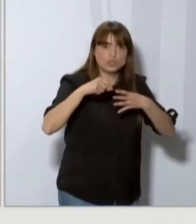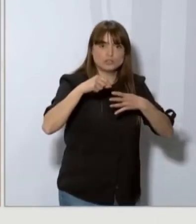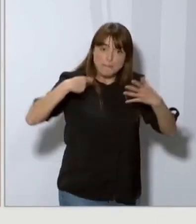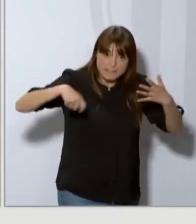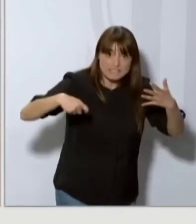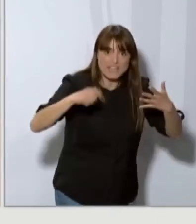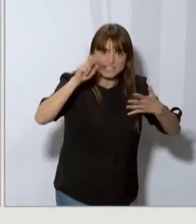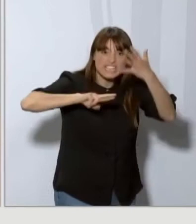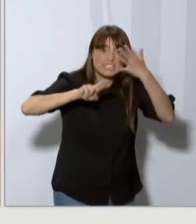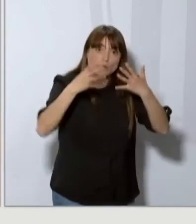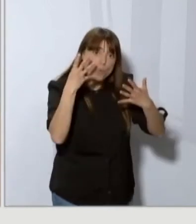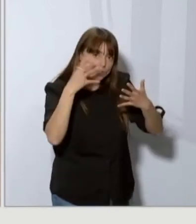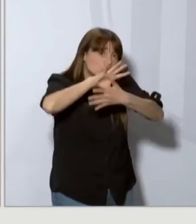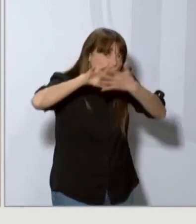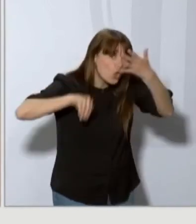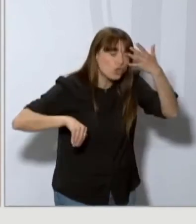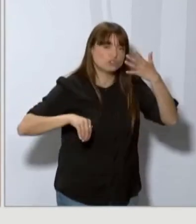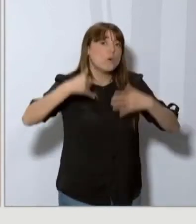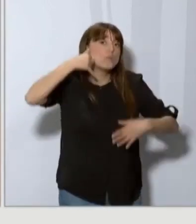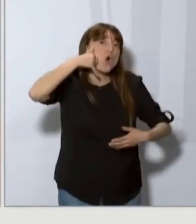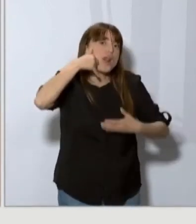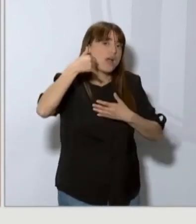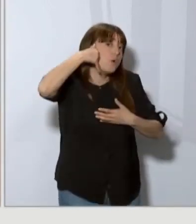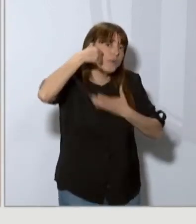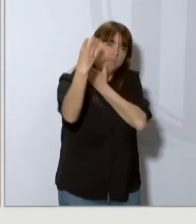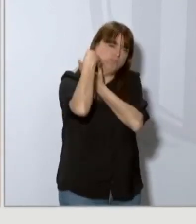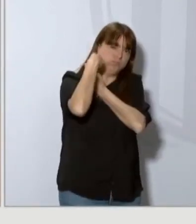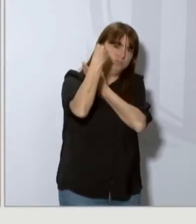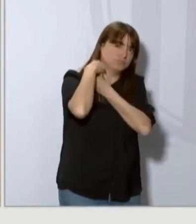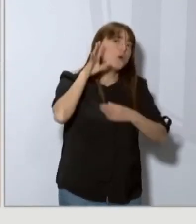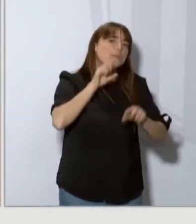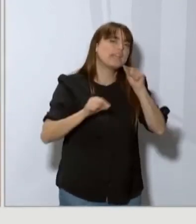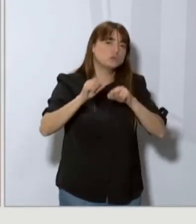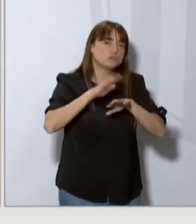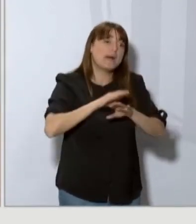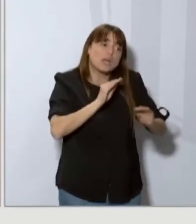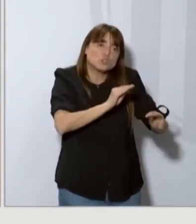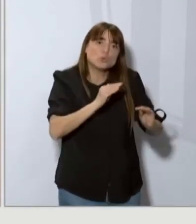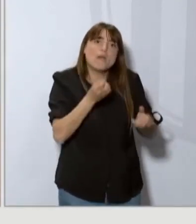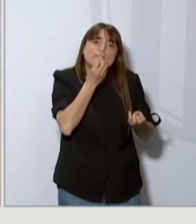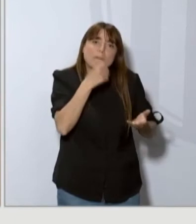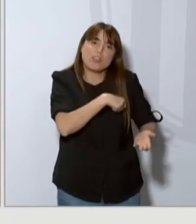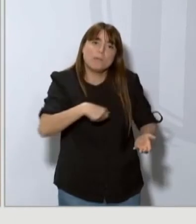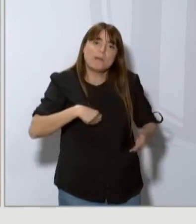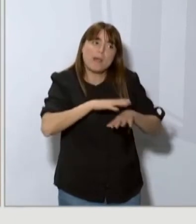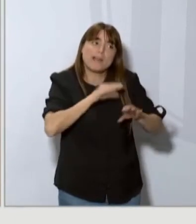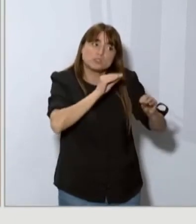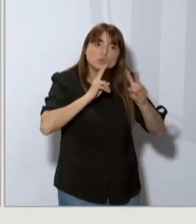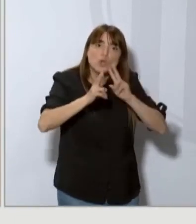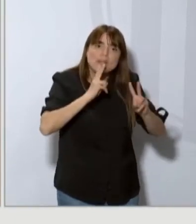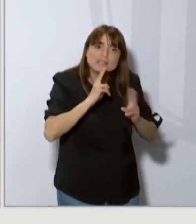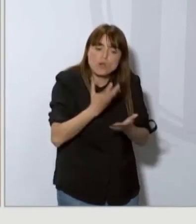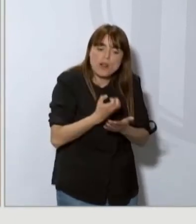imprescindible que se aclaren las responsabilidades. Por lo tanto, el gobierno español debe ser absolutamente transparente y asumir las